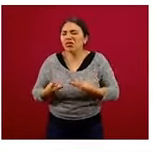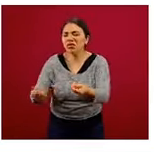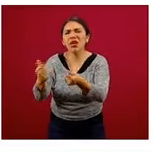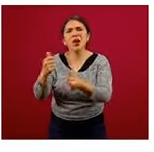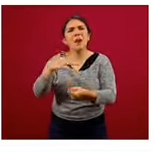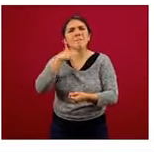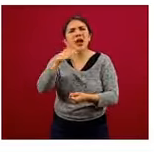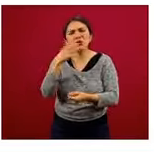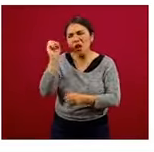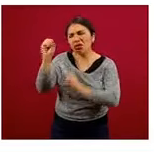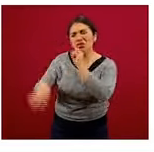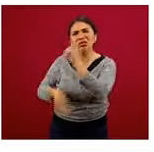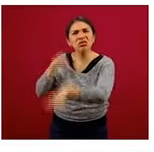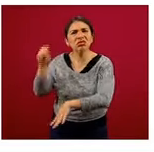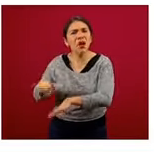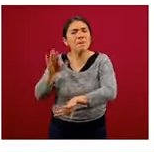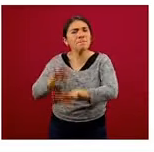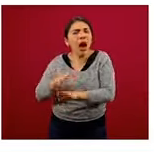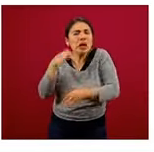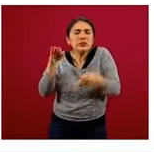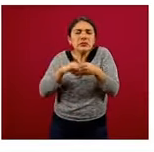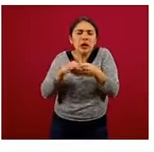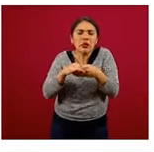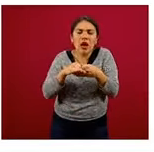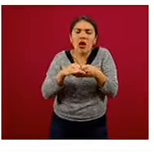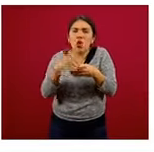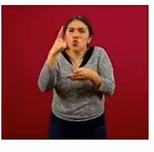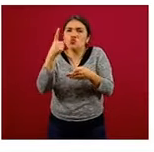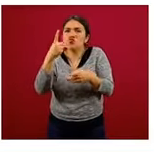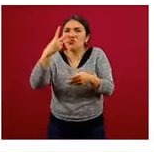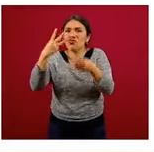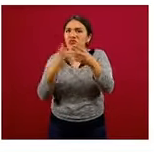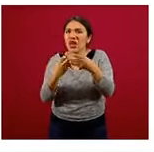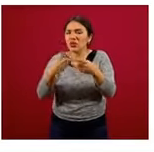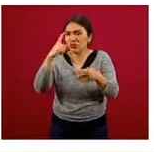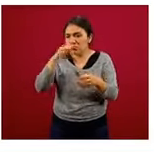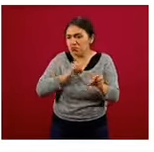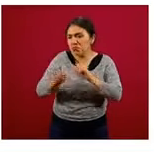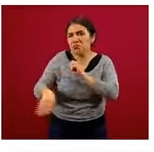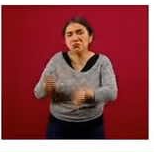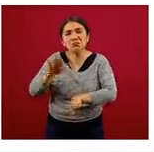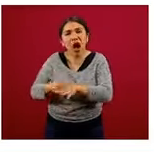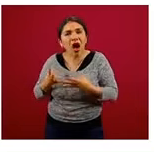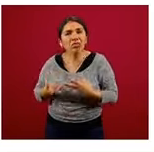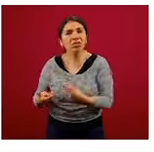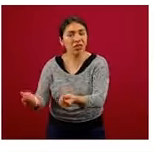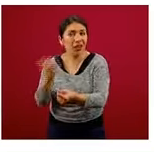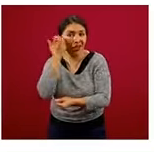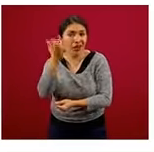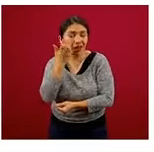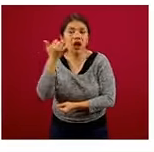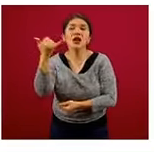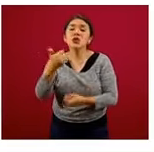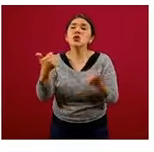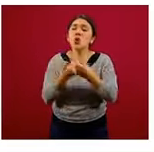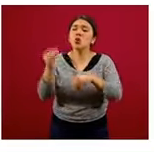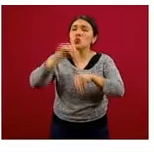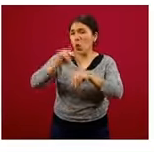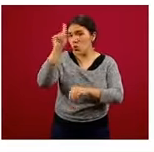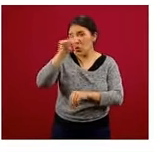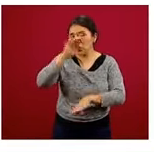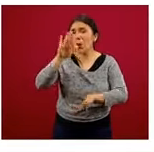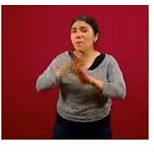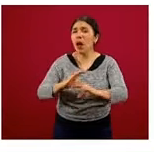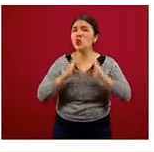alimentos a lo largo de la cadena. Desperdiciamos casi un tercio de los alimentos que producimos. Y estándares nutricionales y